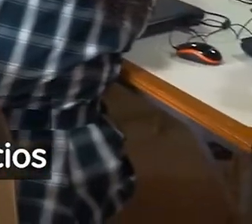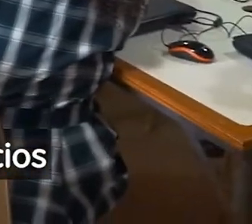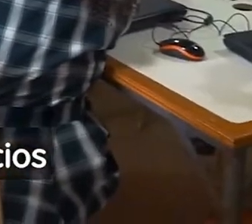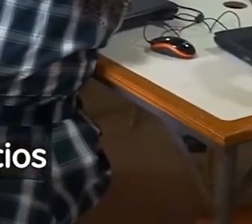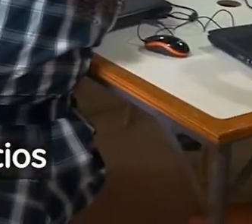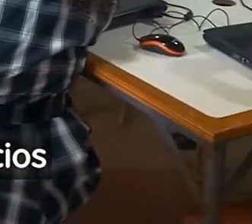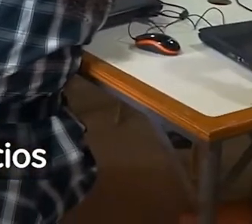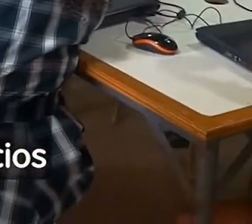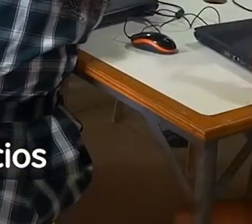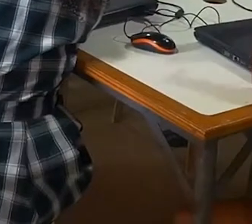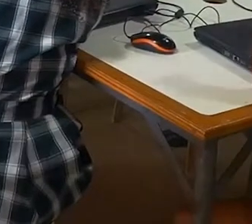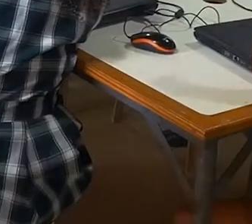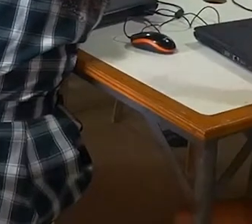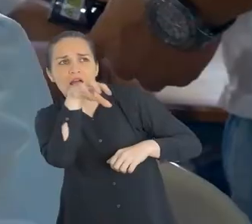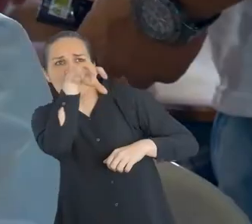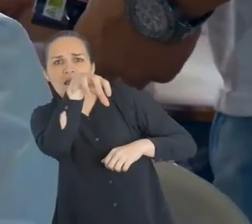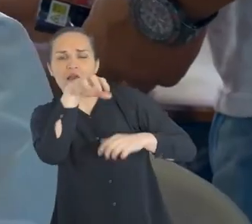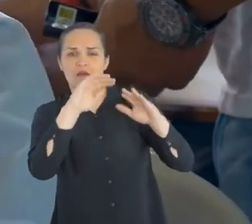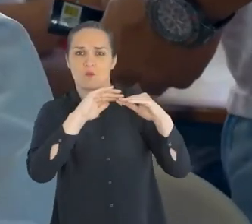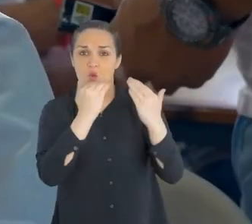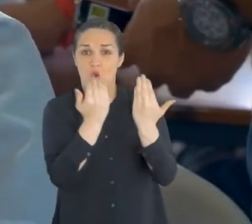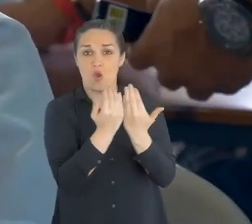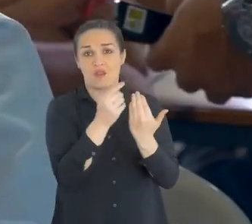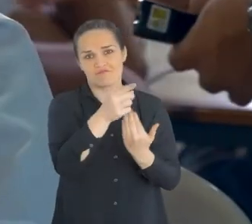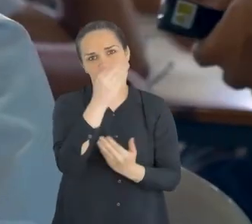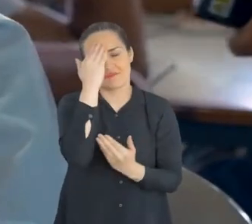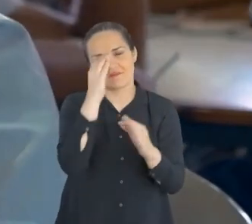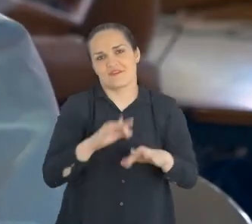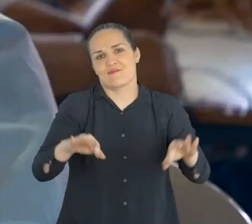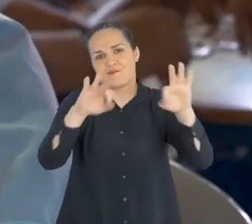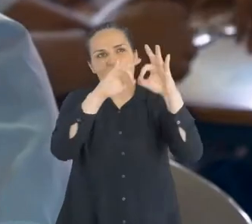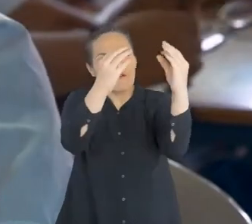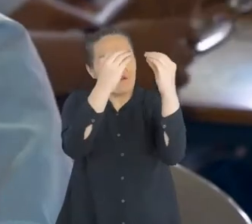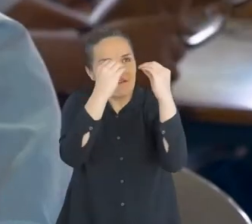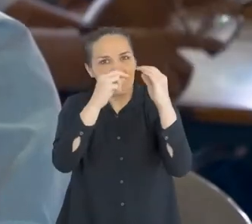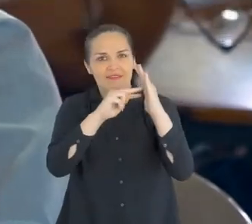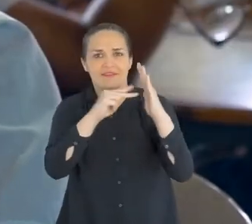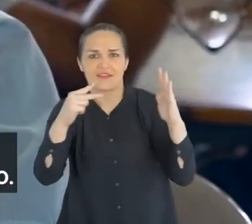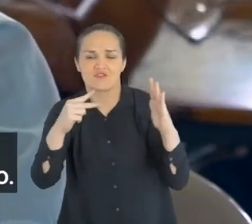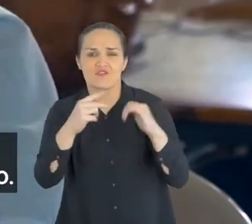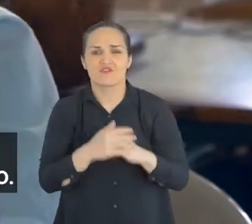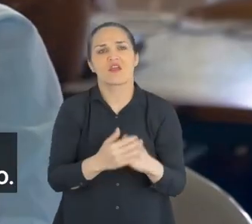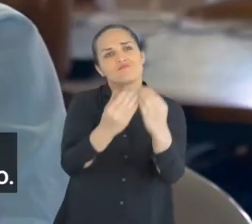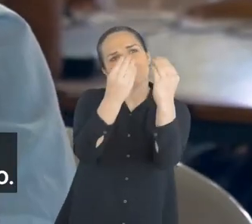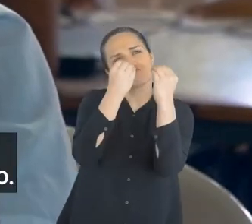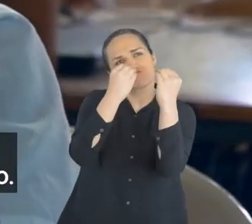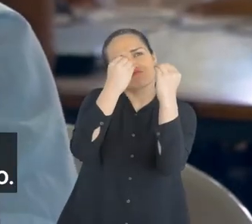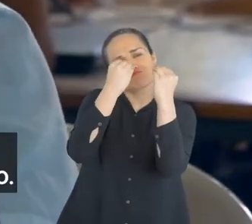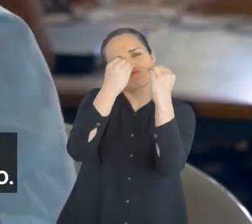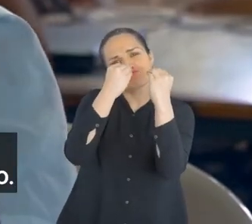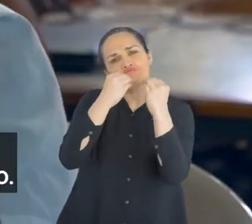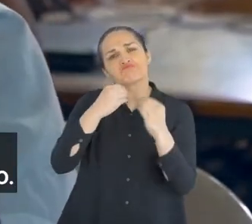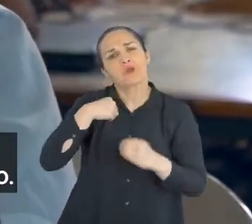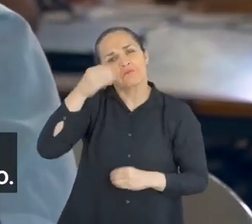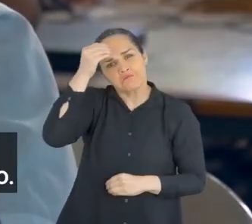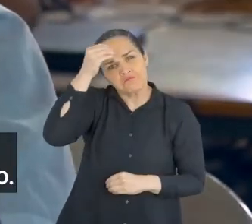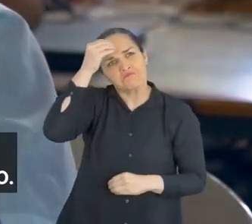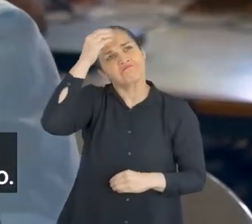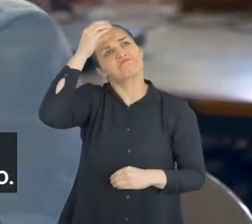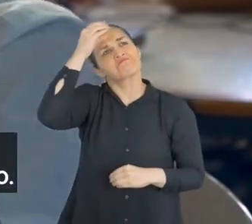colegio que también es uno de los espacios más importantes en donde se deben dar este tipo de conversaciones. Yo no ponía en práctica este tipo